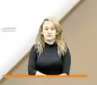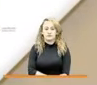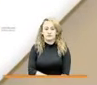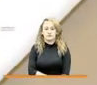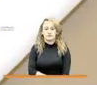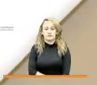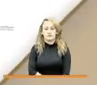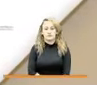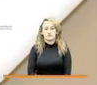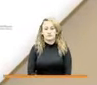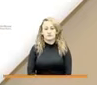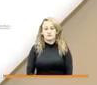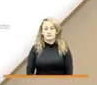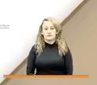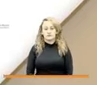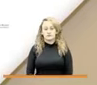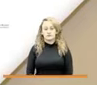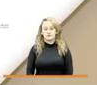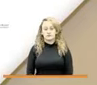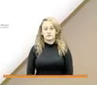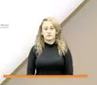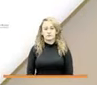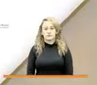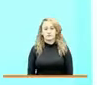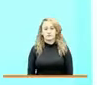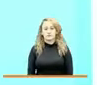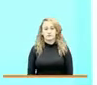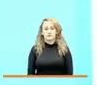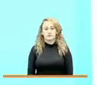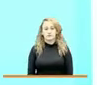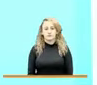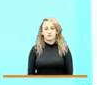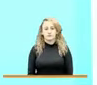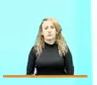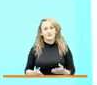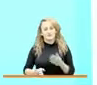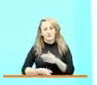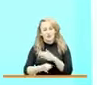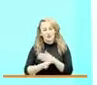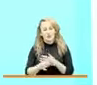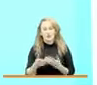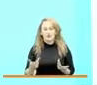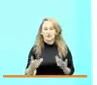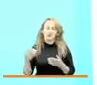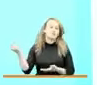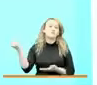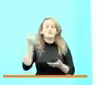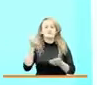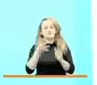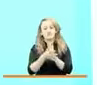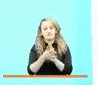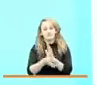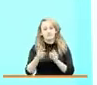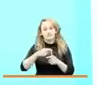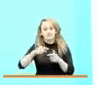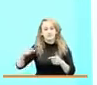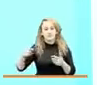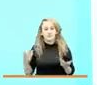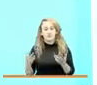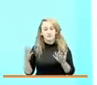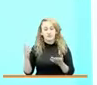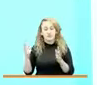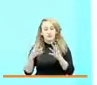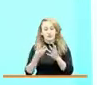Gracias por Y continuamos esta audiencia pública de rendición de cuentas del sector de la